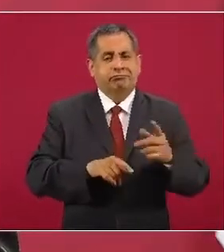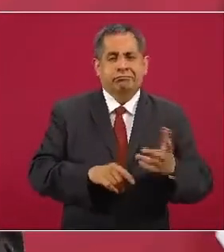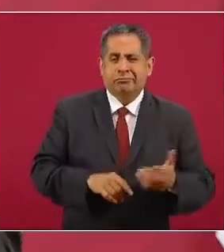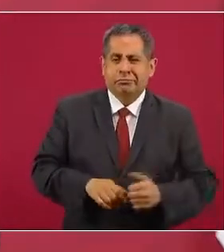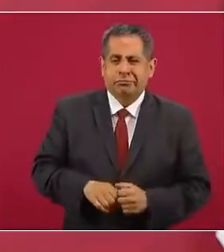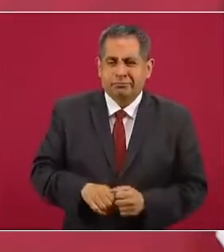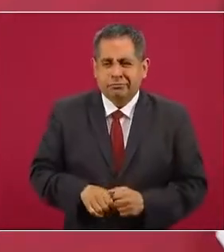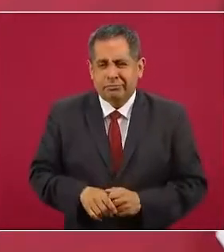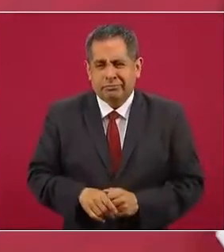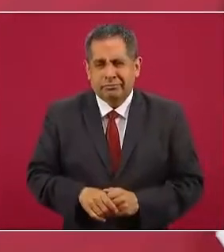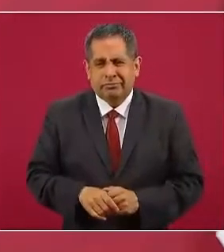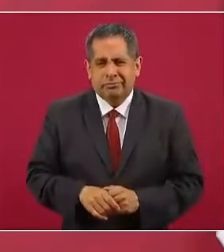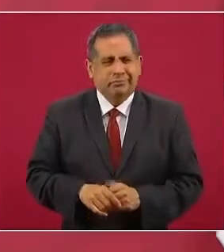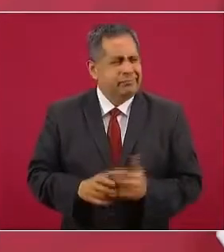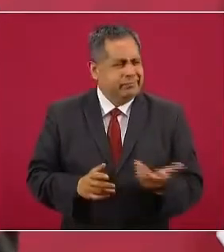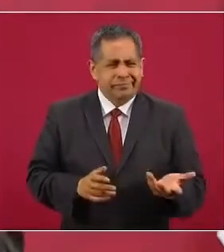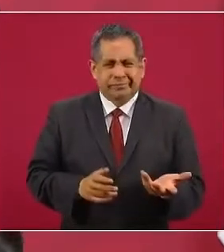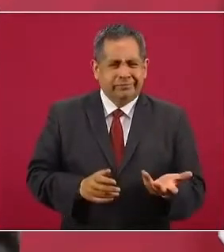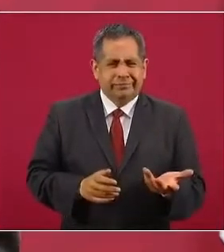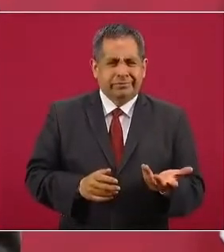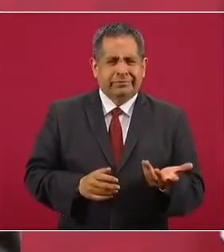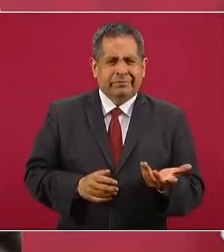Sí, y